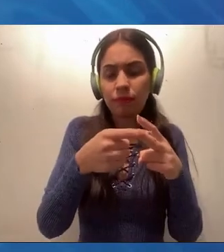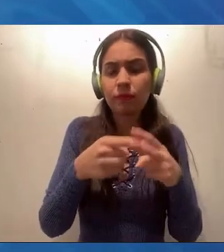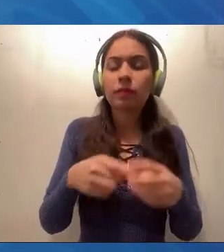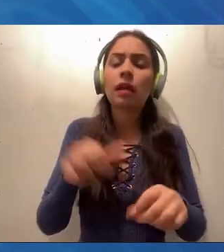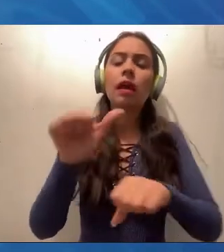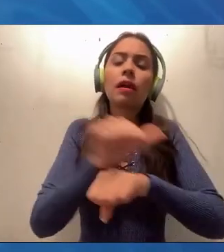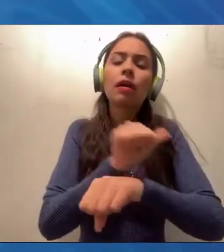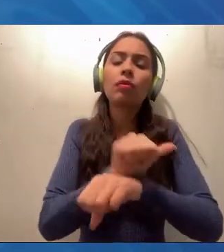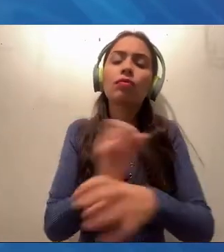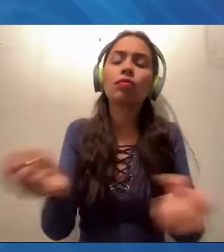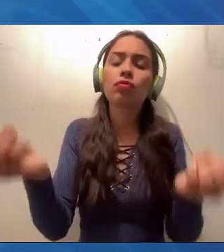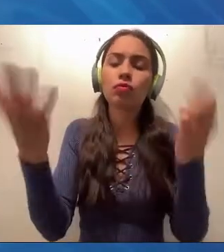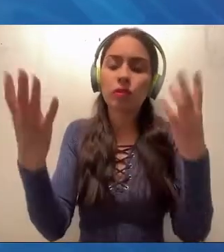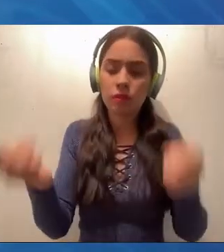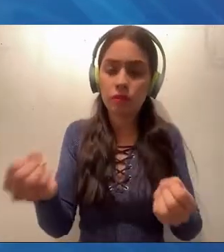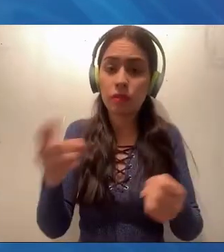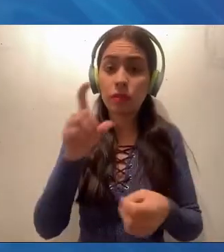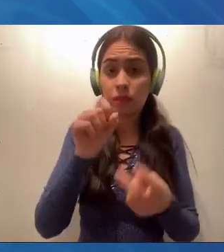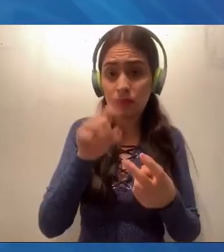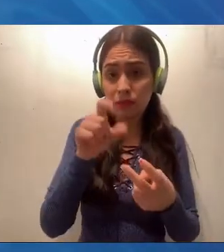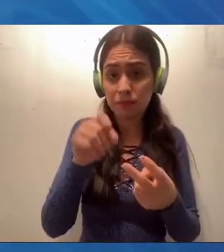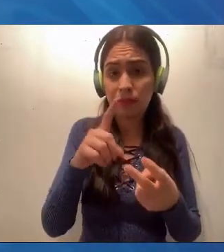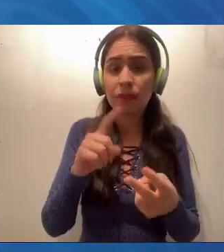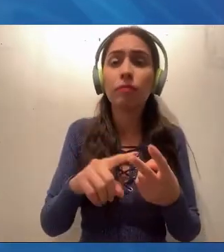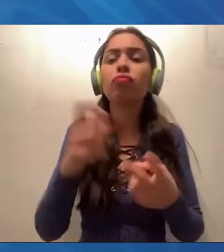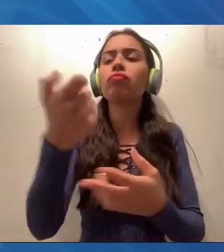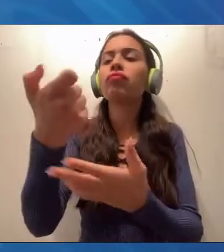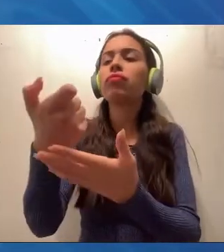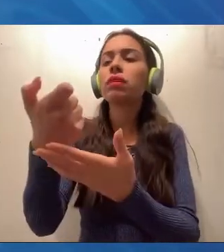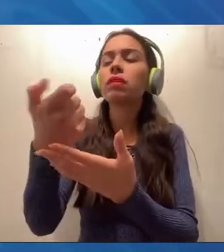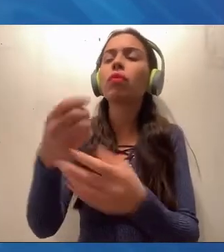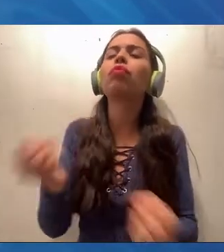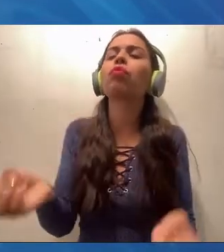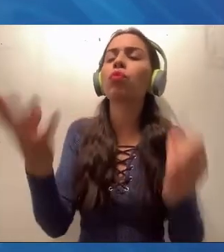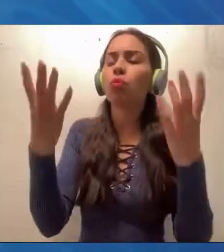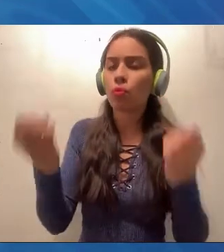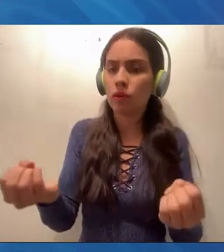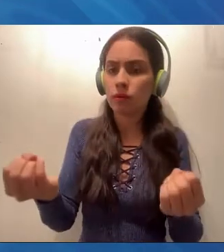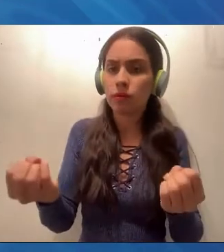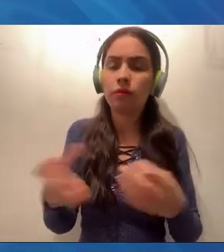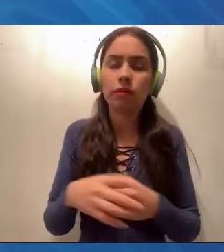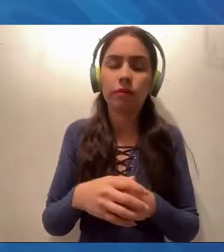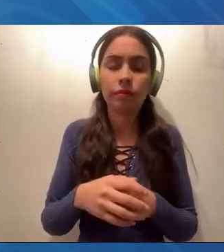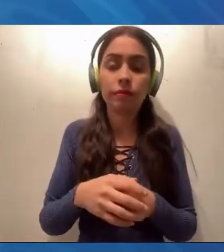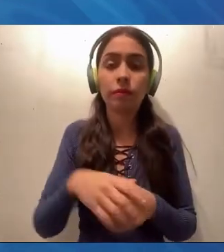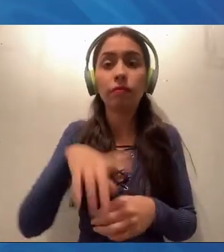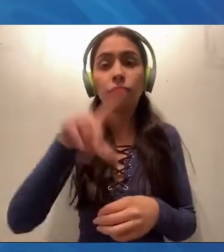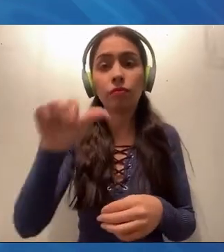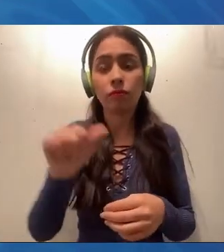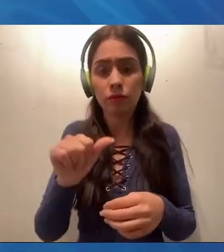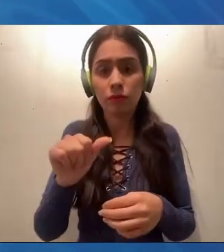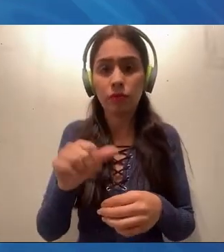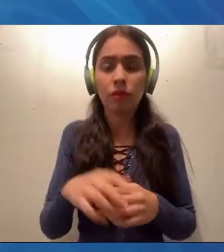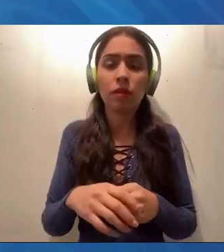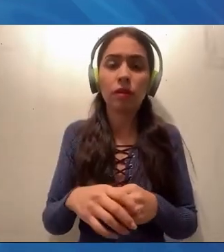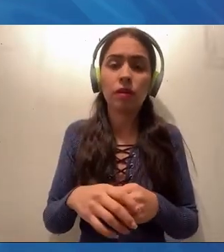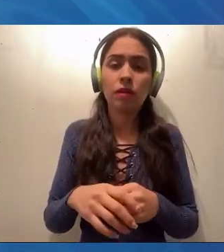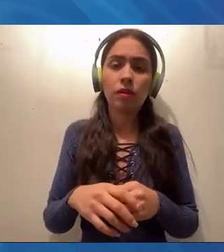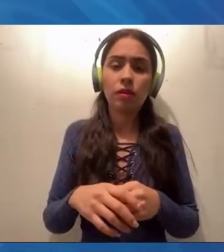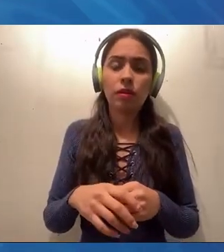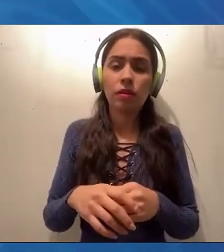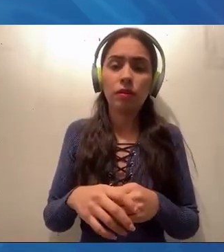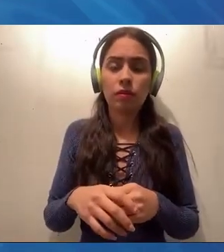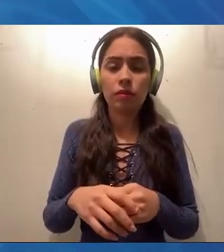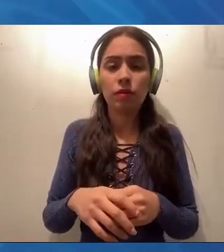pasímetros para peatones. Luego, tiene un componente que es muy importante porque nos permite recaudar información sobre los